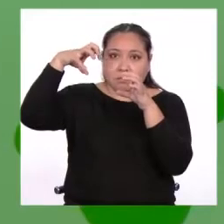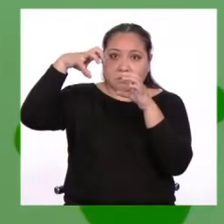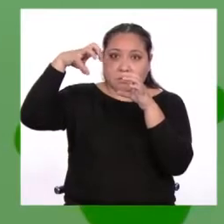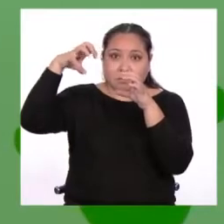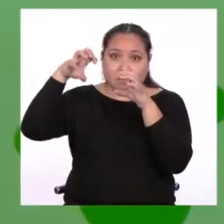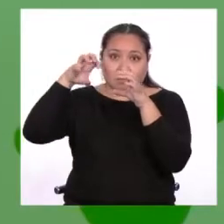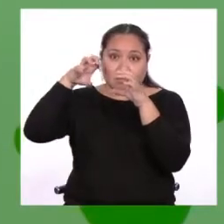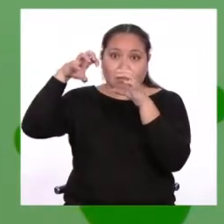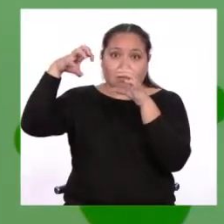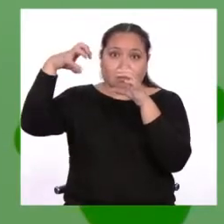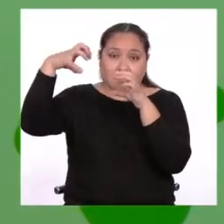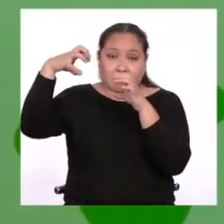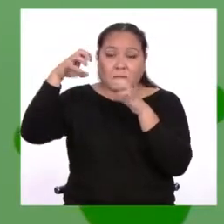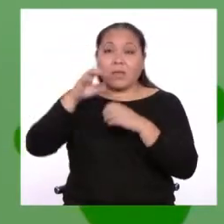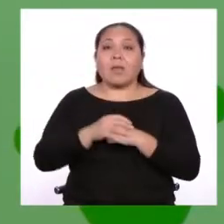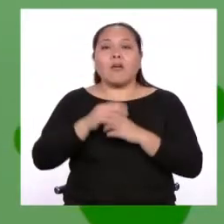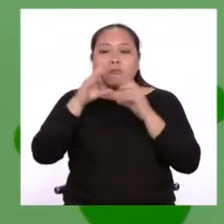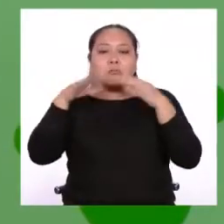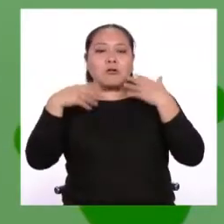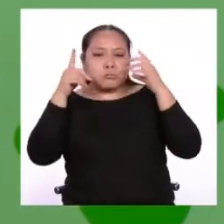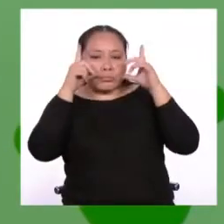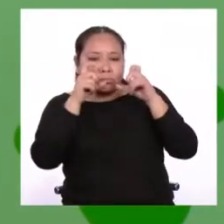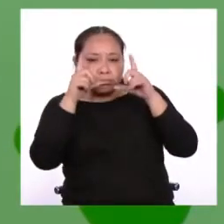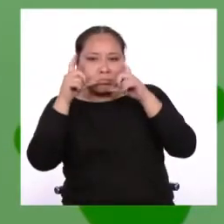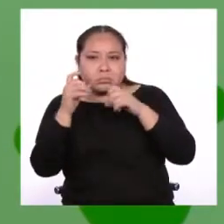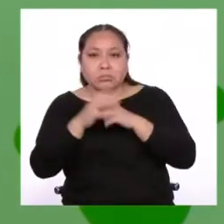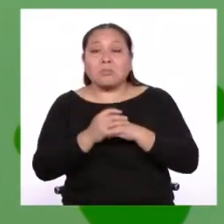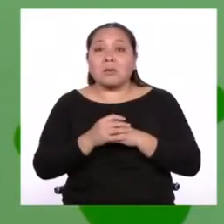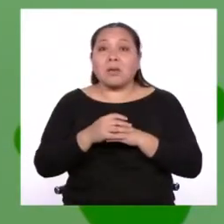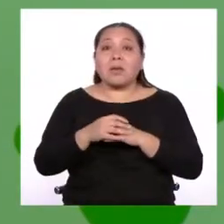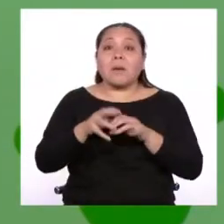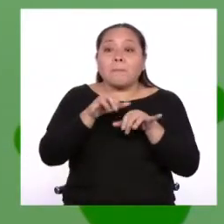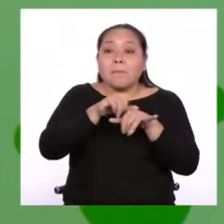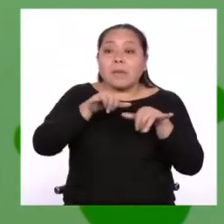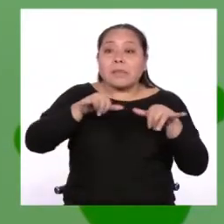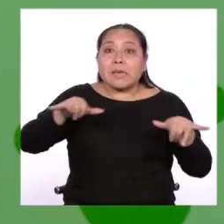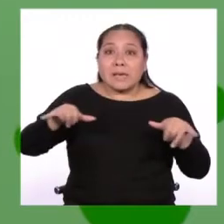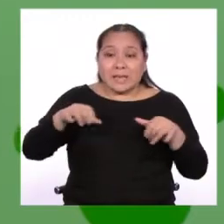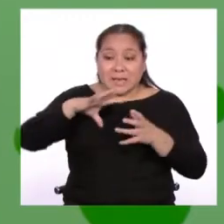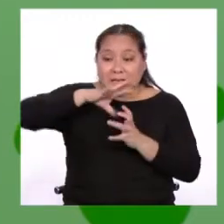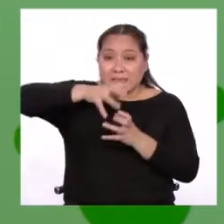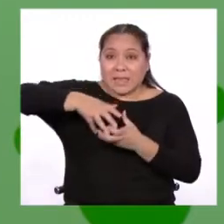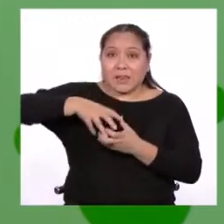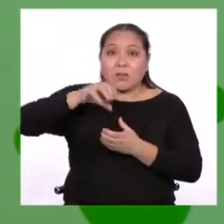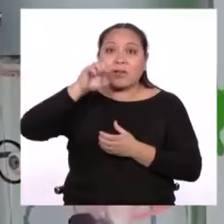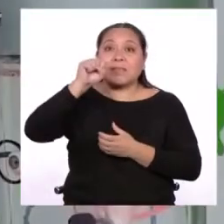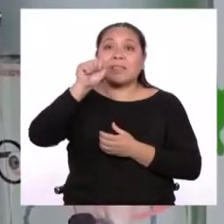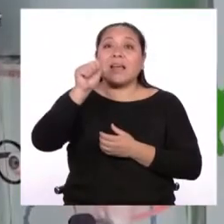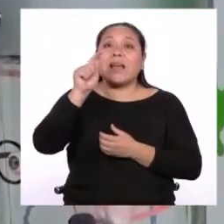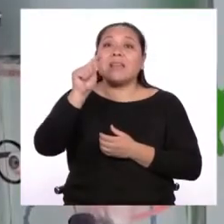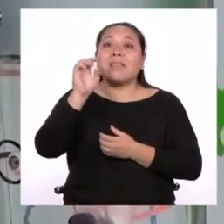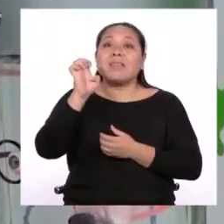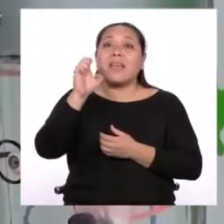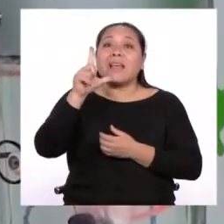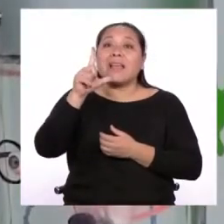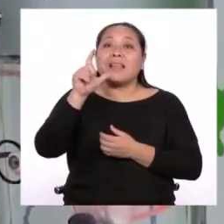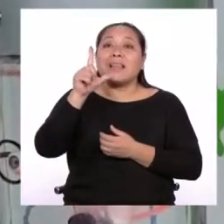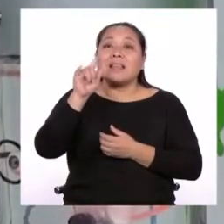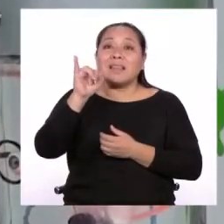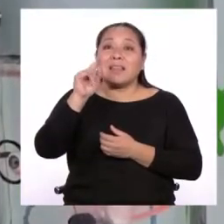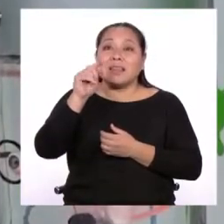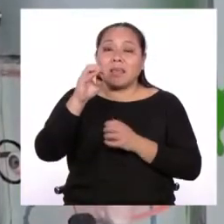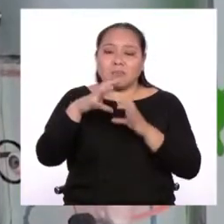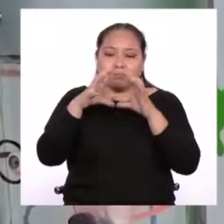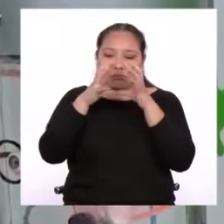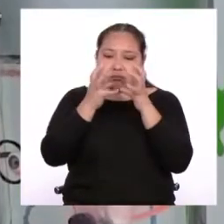¡Guau! ¡Qué increíble! Medir la Tierra con satélites. Oye, ¿cómo será estar en uno de ellos? ¿Tú crees que el Perú